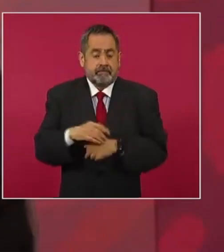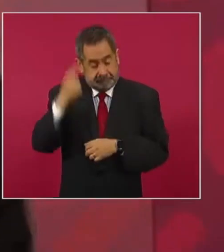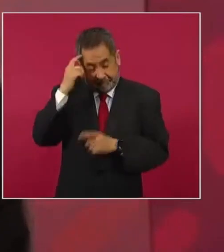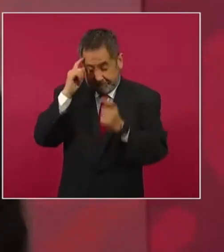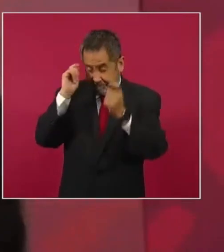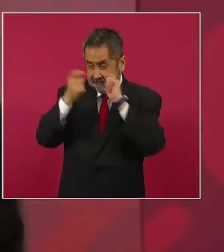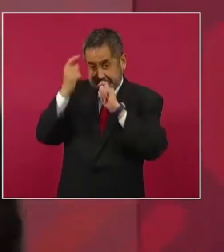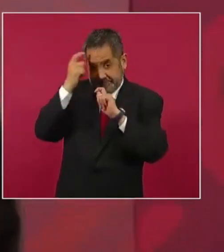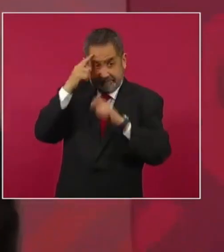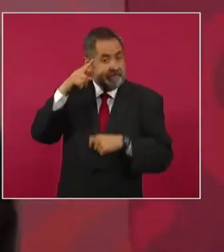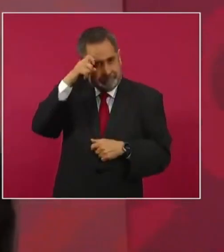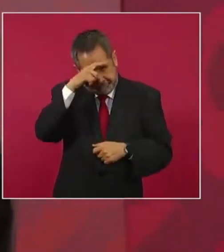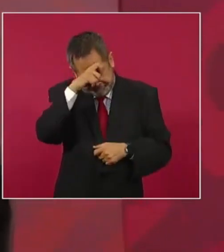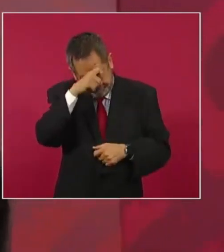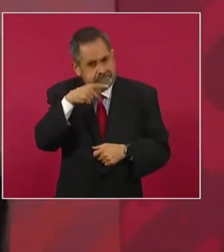de lograr.